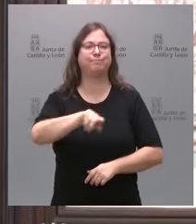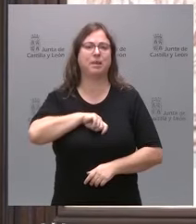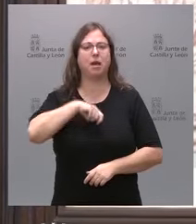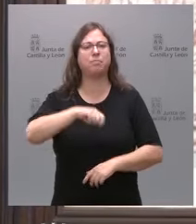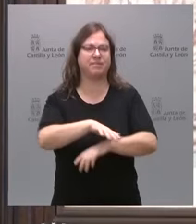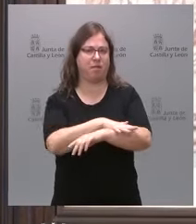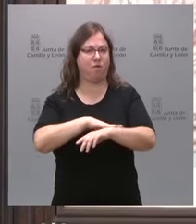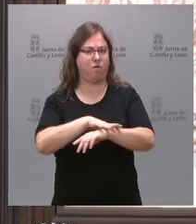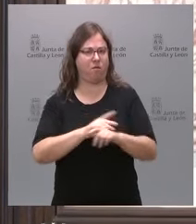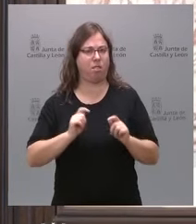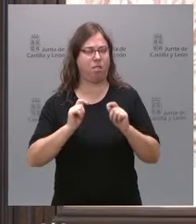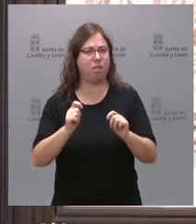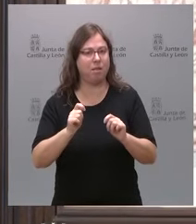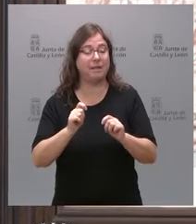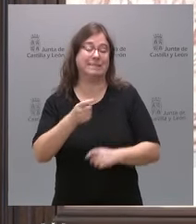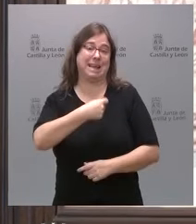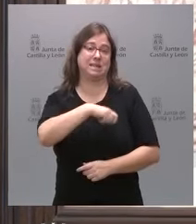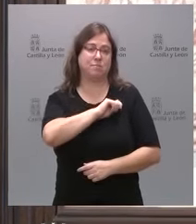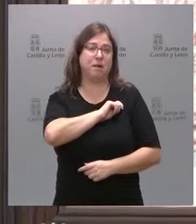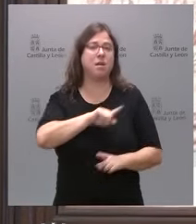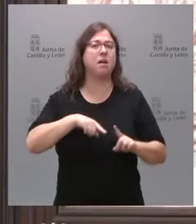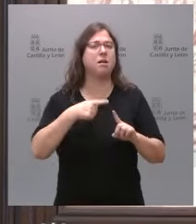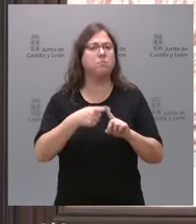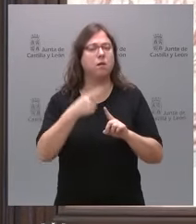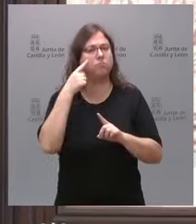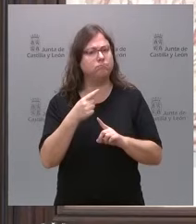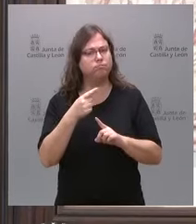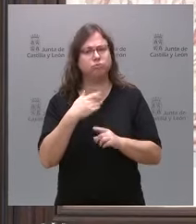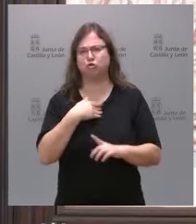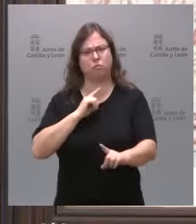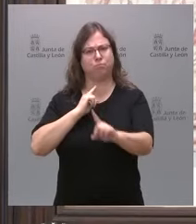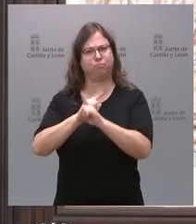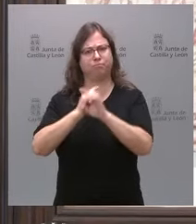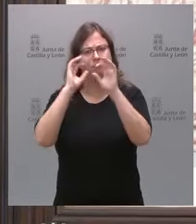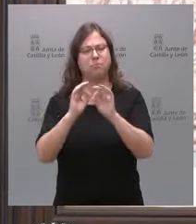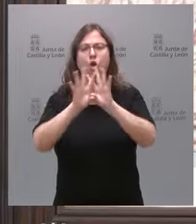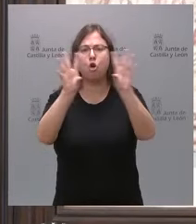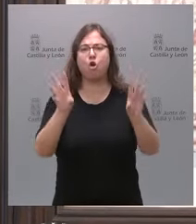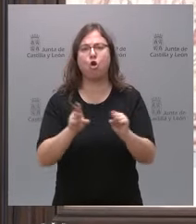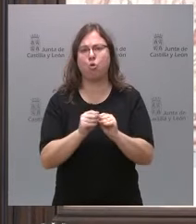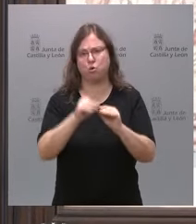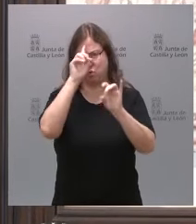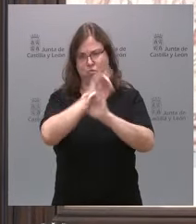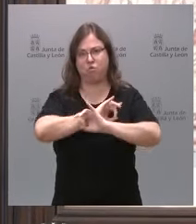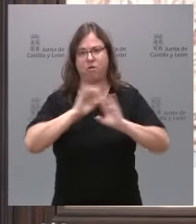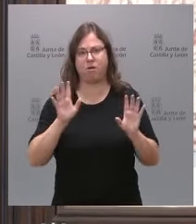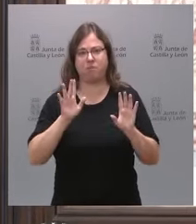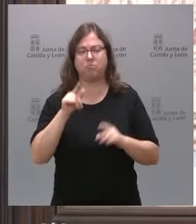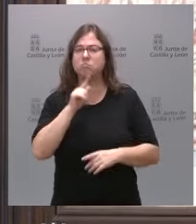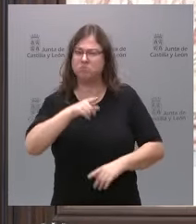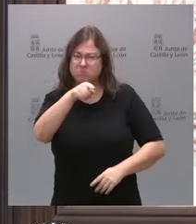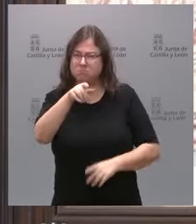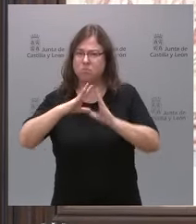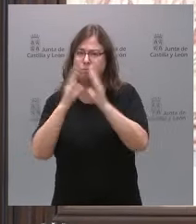del Gobierno de España y hemos fijado oposición. La conclusión es clara. Atentan